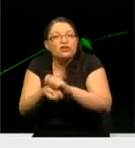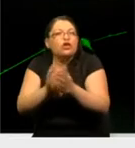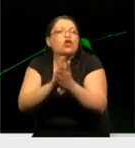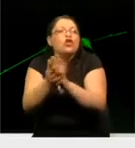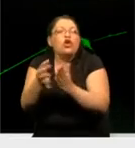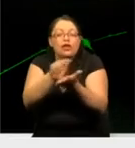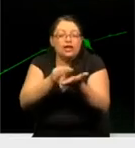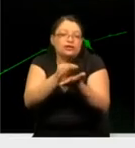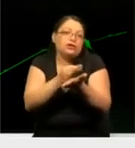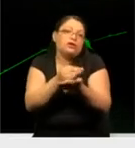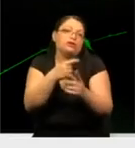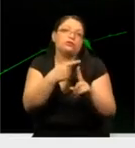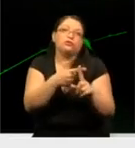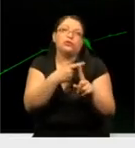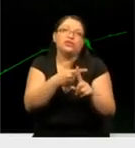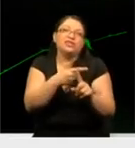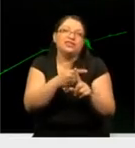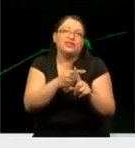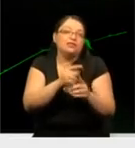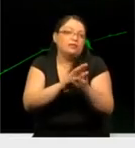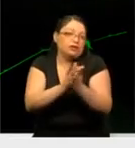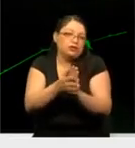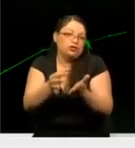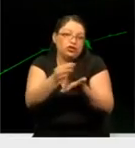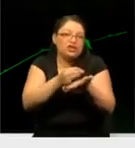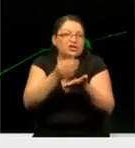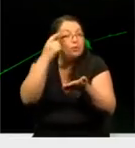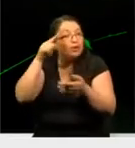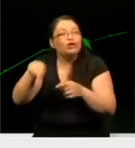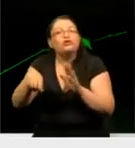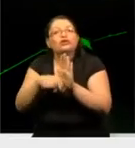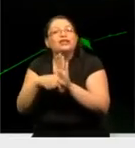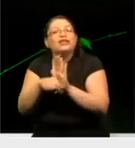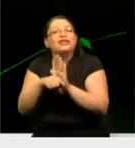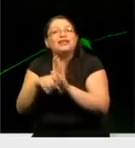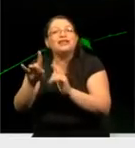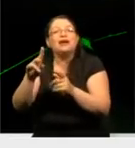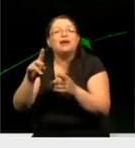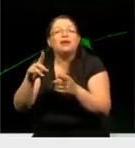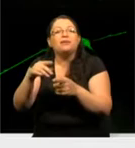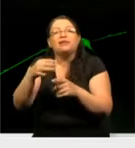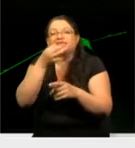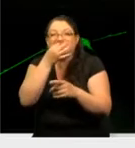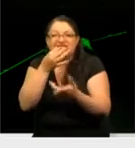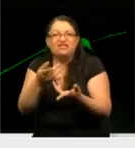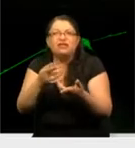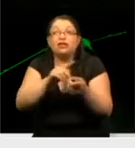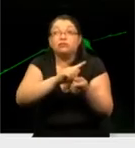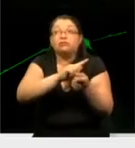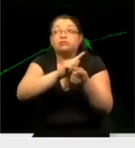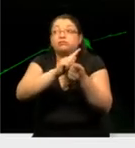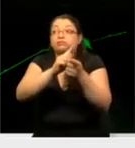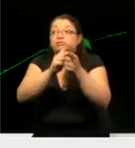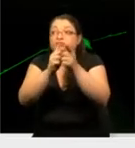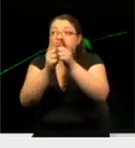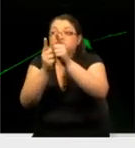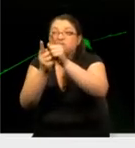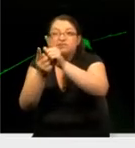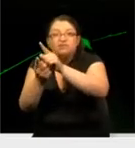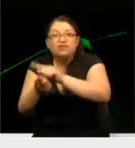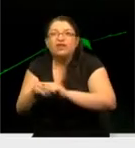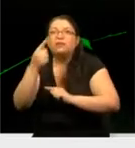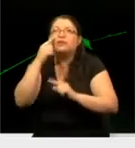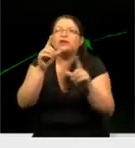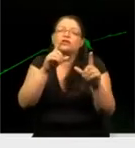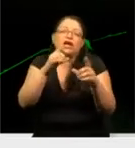supuesto, que son positivas para el marcador, que es para todas las células, pero son negativas para el marcador neuronal. A medida que transitamos en el tiempo, el proyector